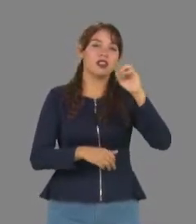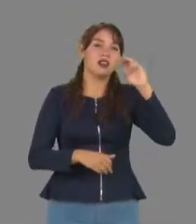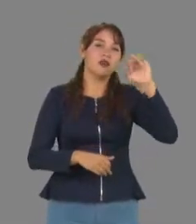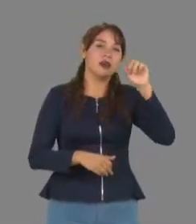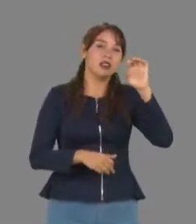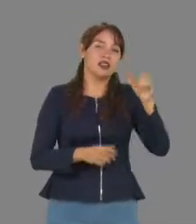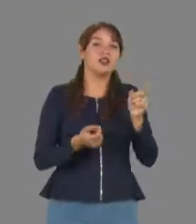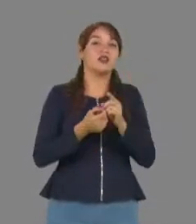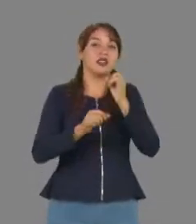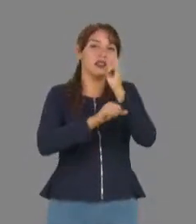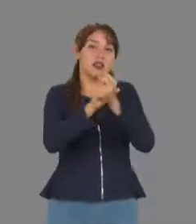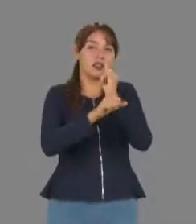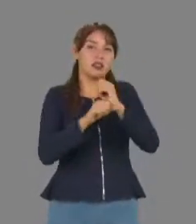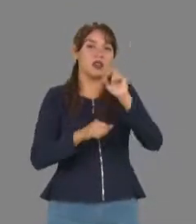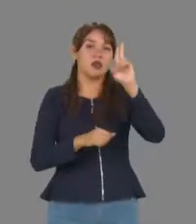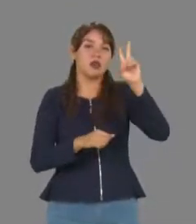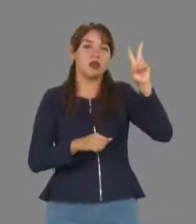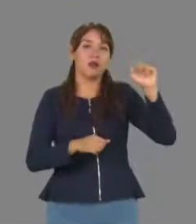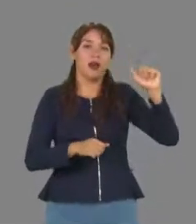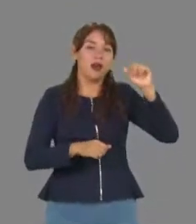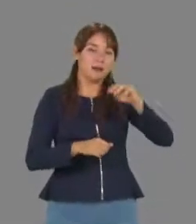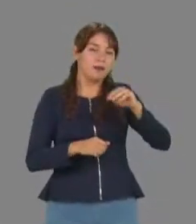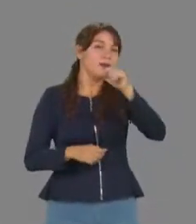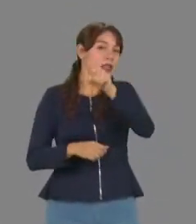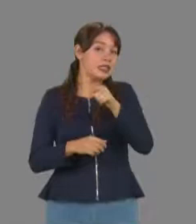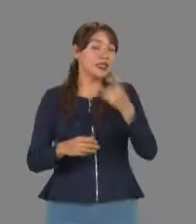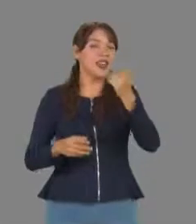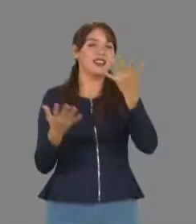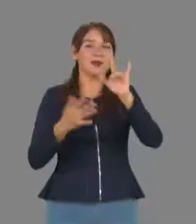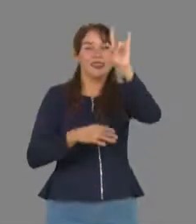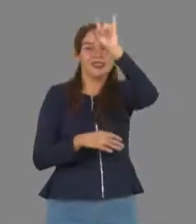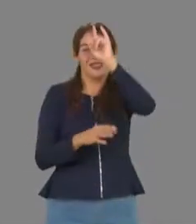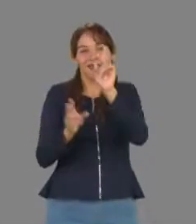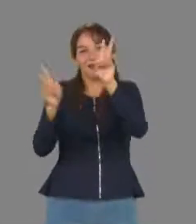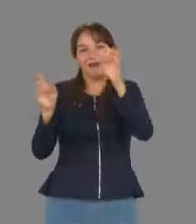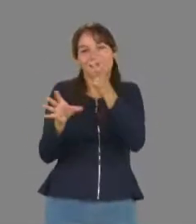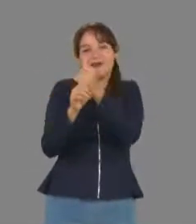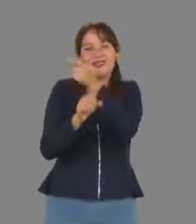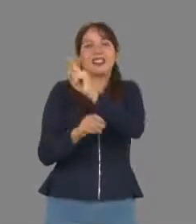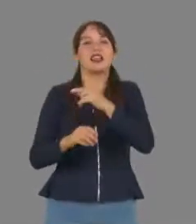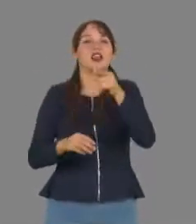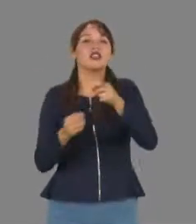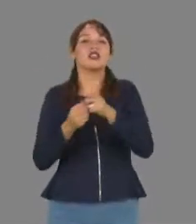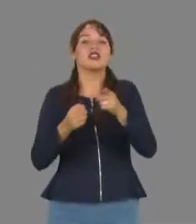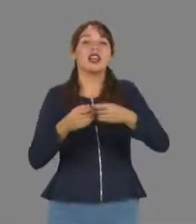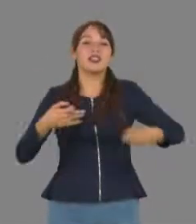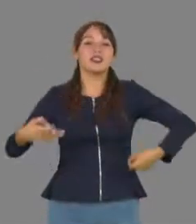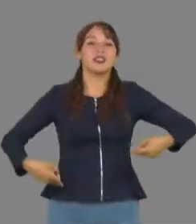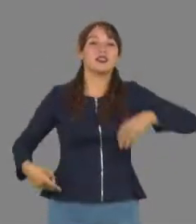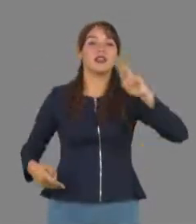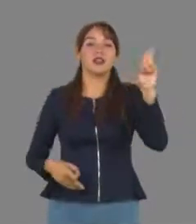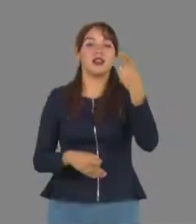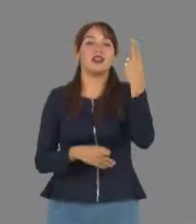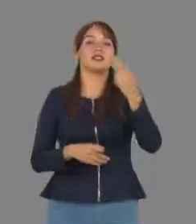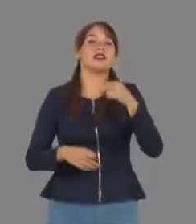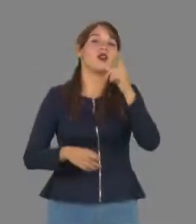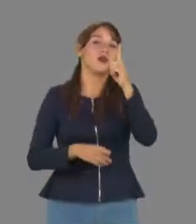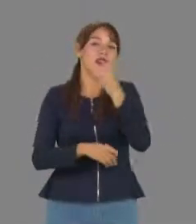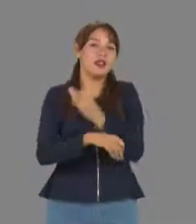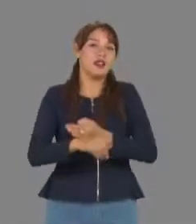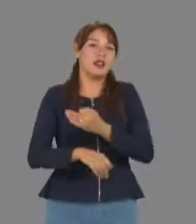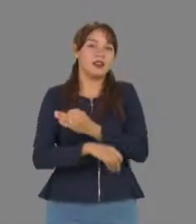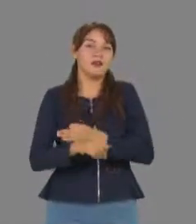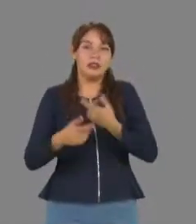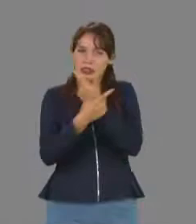de la UNAM, conocido como el Batman mexicano. Este jueves 17 de mayo en el Teatro Universitario a la 1.30 pm.